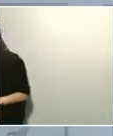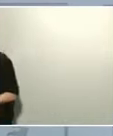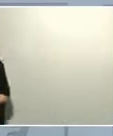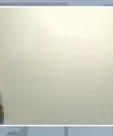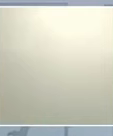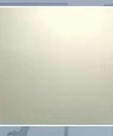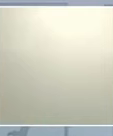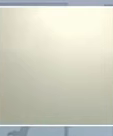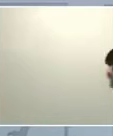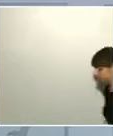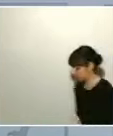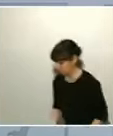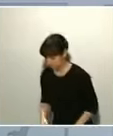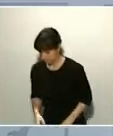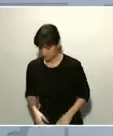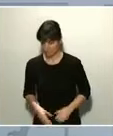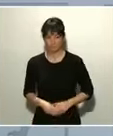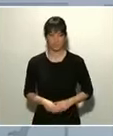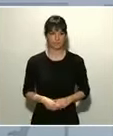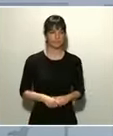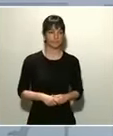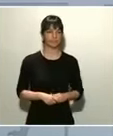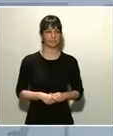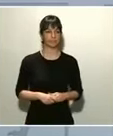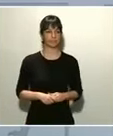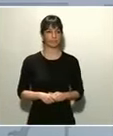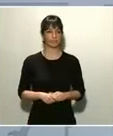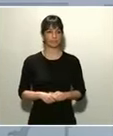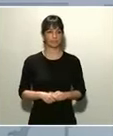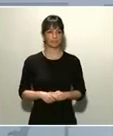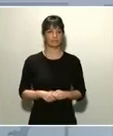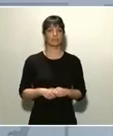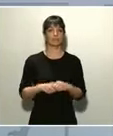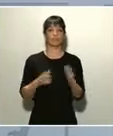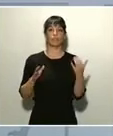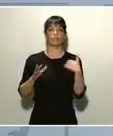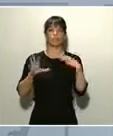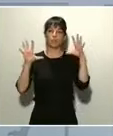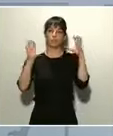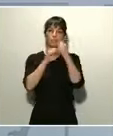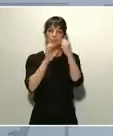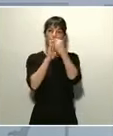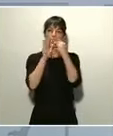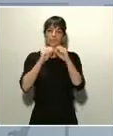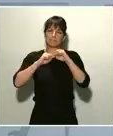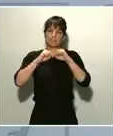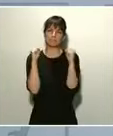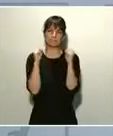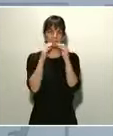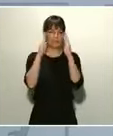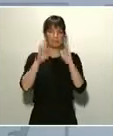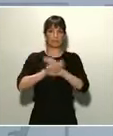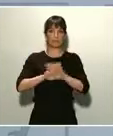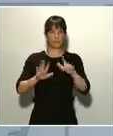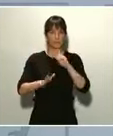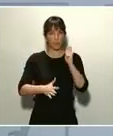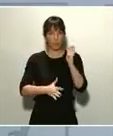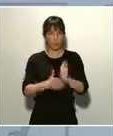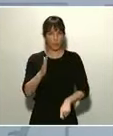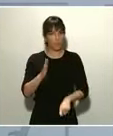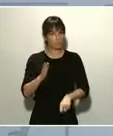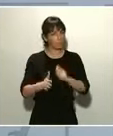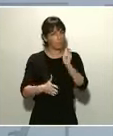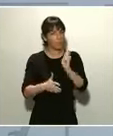en las medidas de confinamiento, que son muy duras, muy duras y que van a ser eficaces si persistimos en ellas. Lo importante es